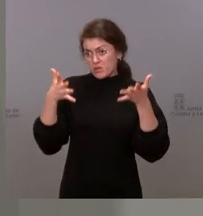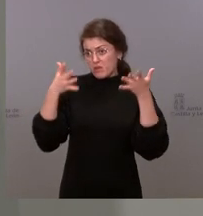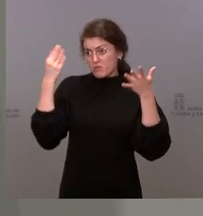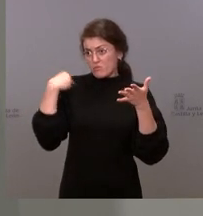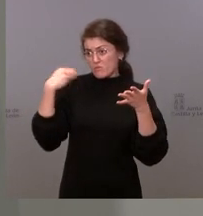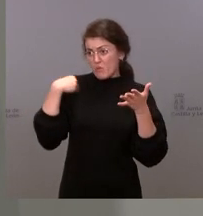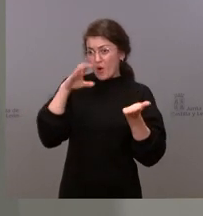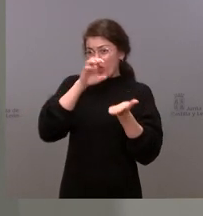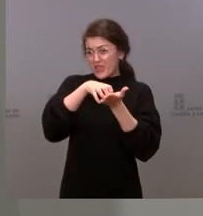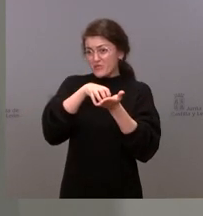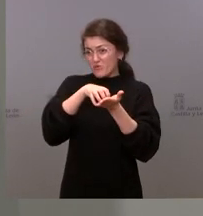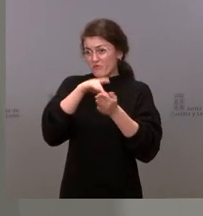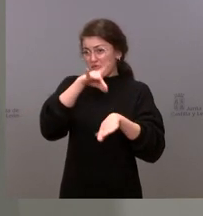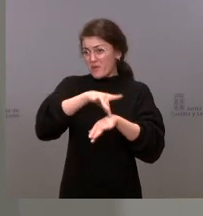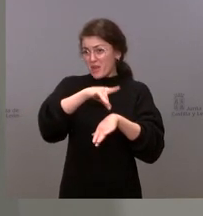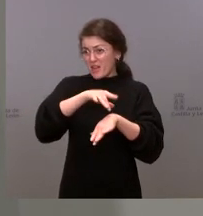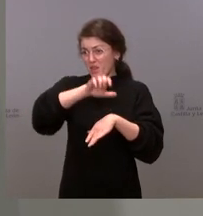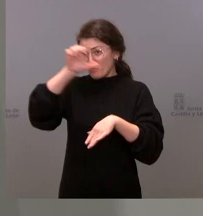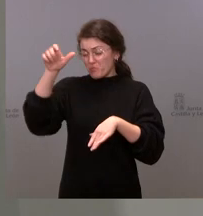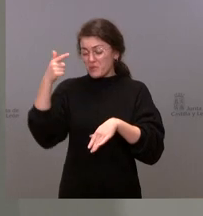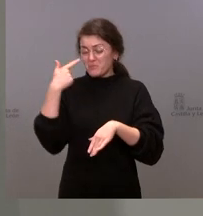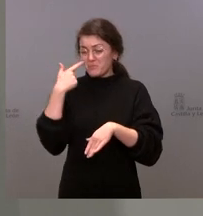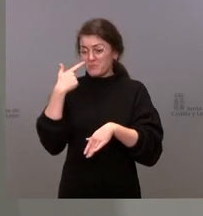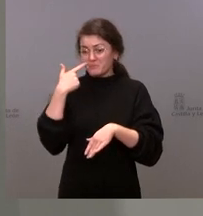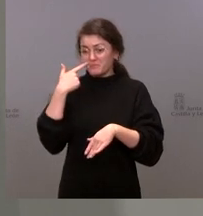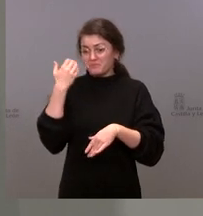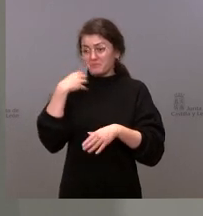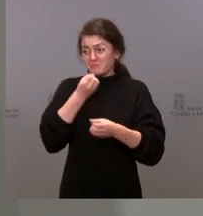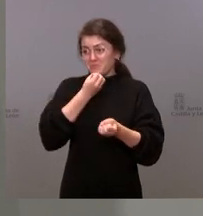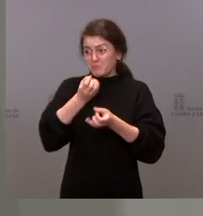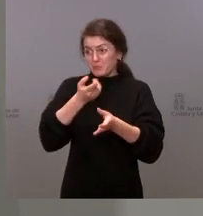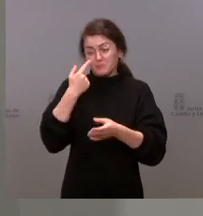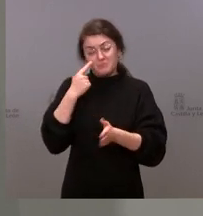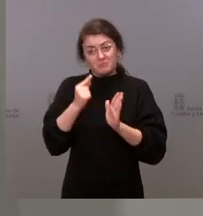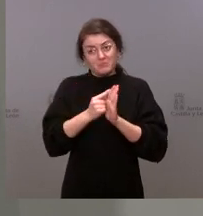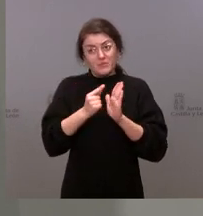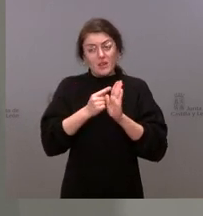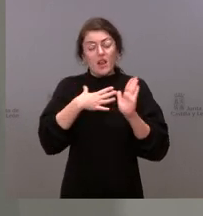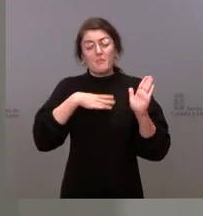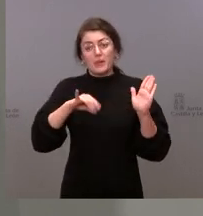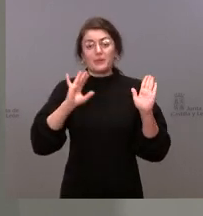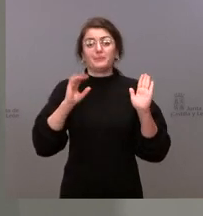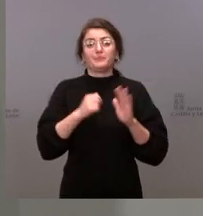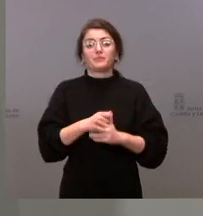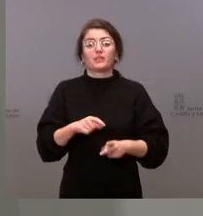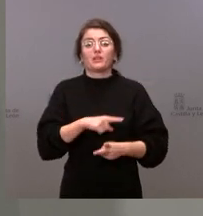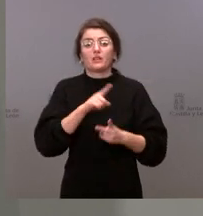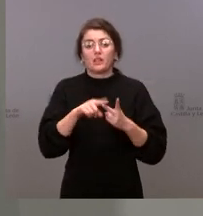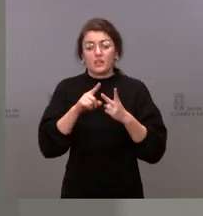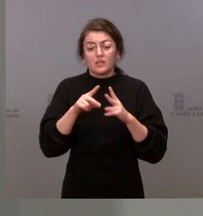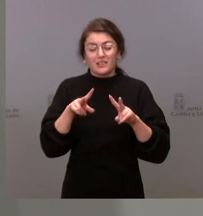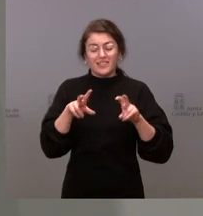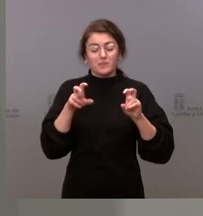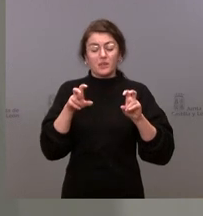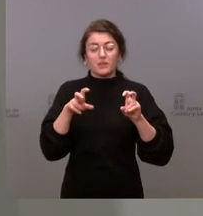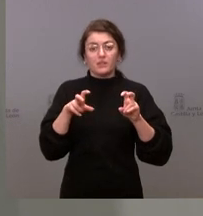tienen que valorar a lo largo de estos días. Y es una de ellas. Sobre la extensión a la vacunación